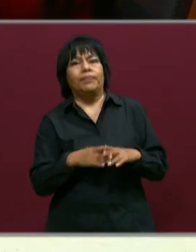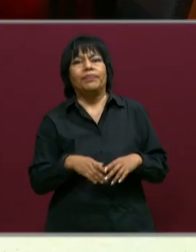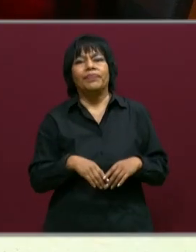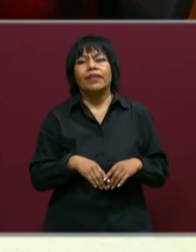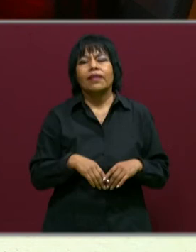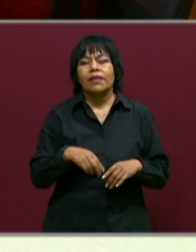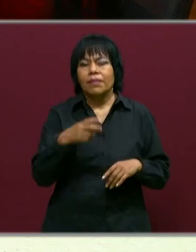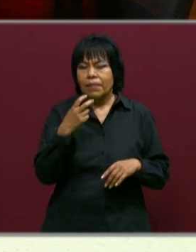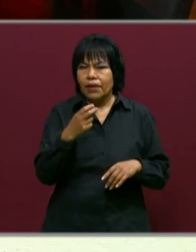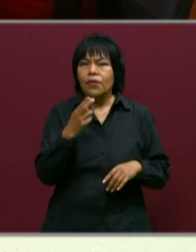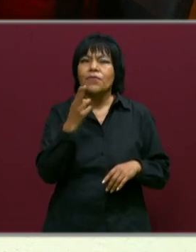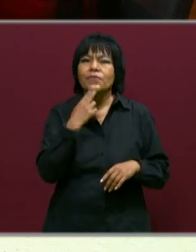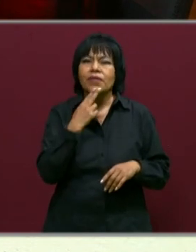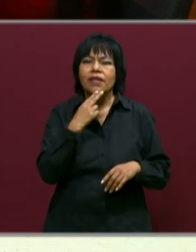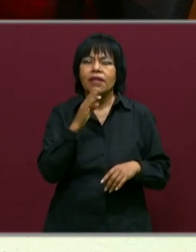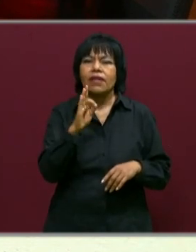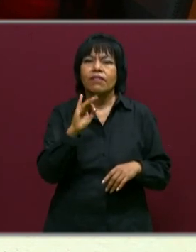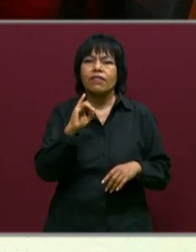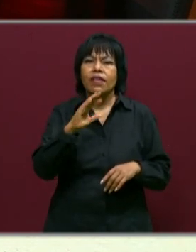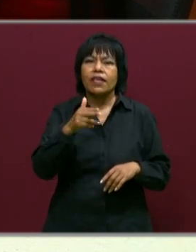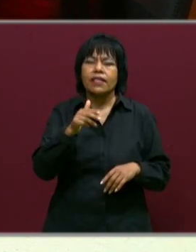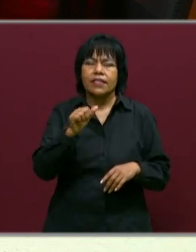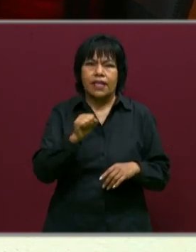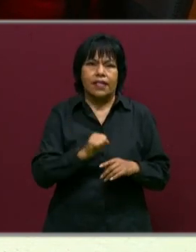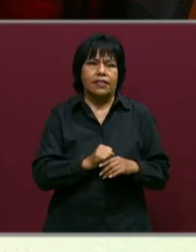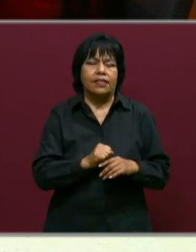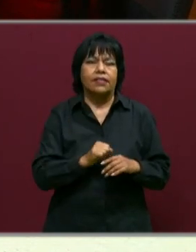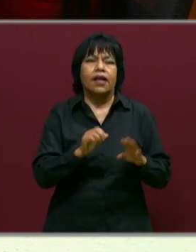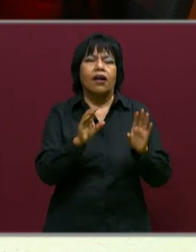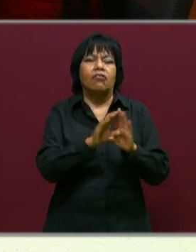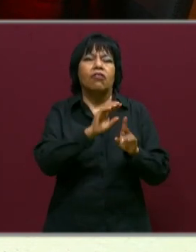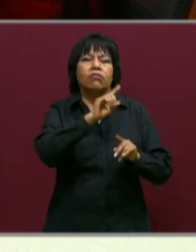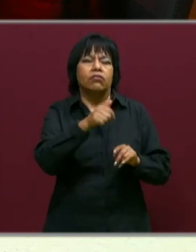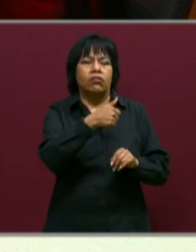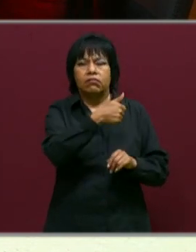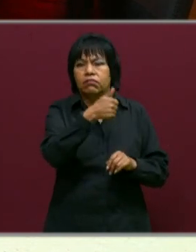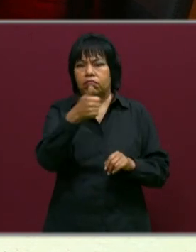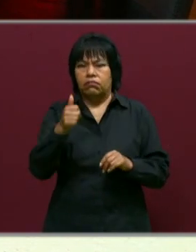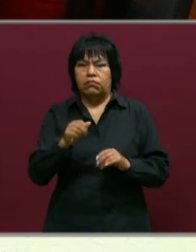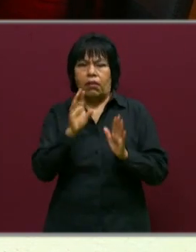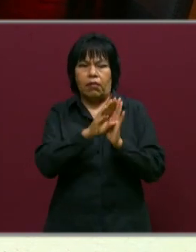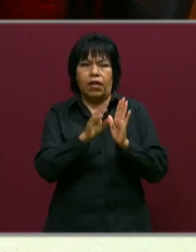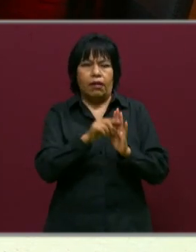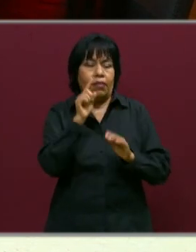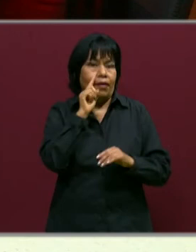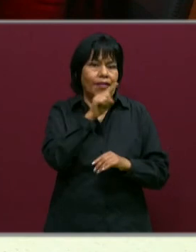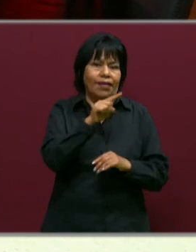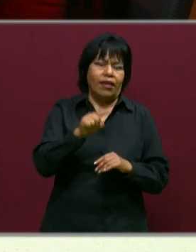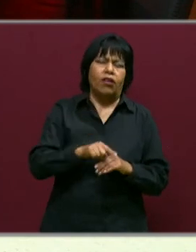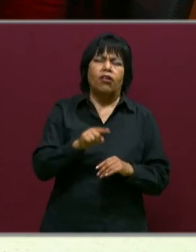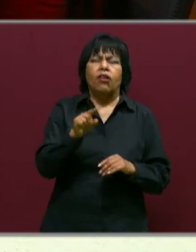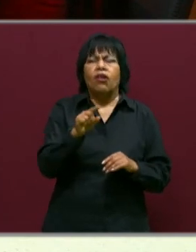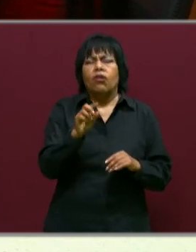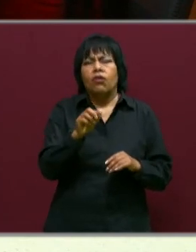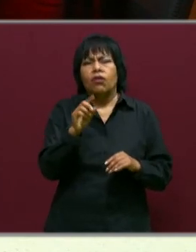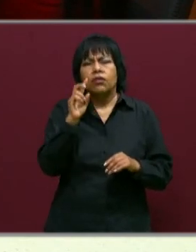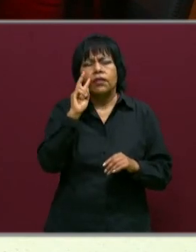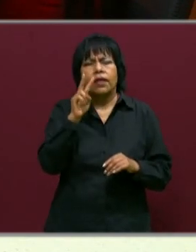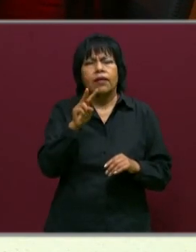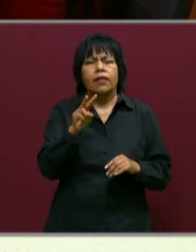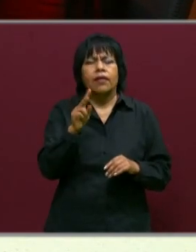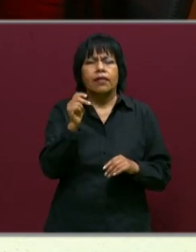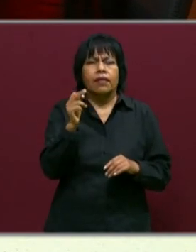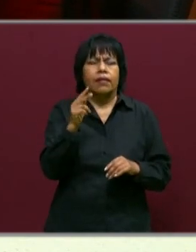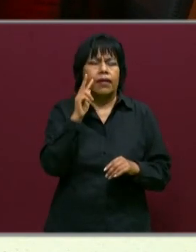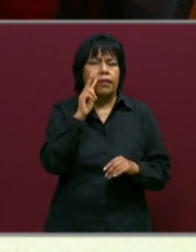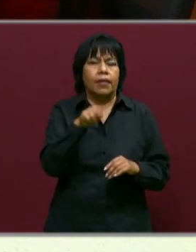van a ser muy útiles estas fichas descriptivas, ¿no? Ana, platícanos, porque tenemos un ejemplo que los que nos están viendo a través de Televisión